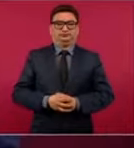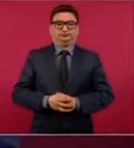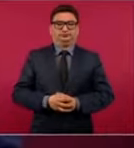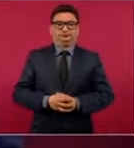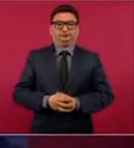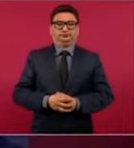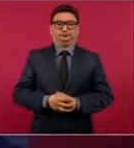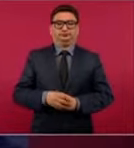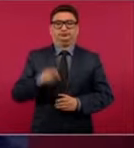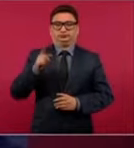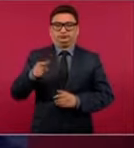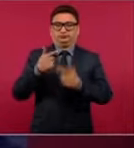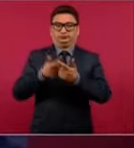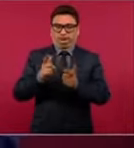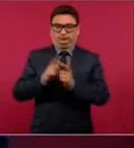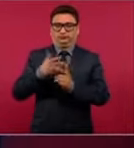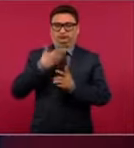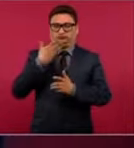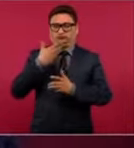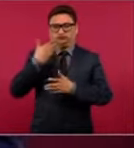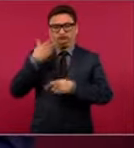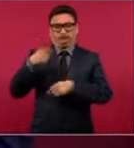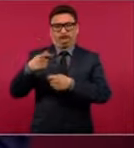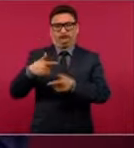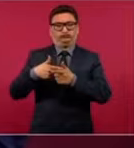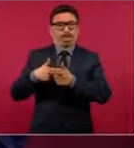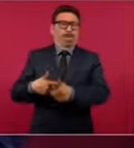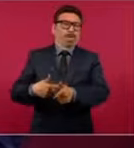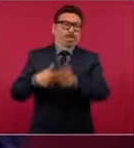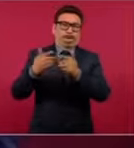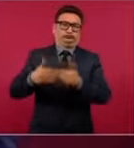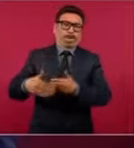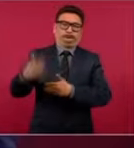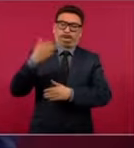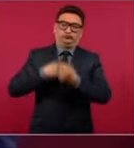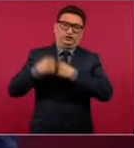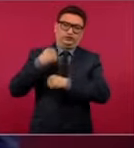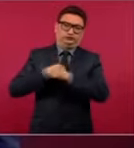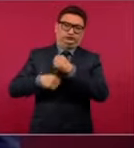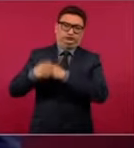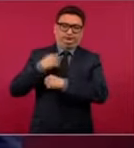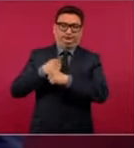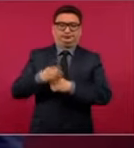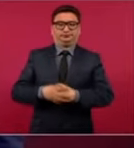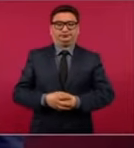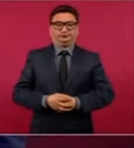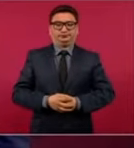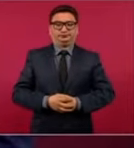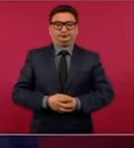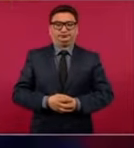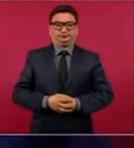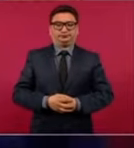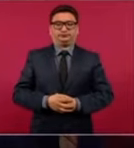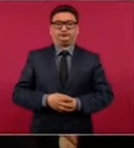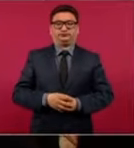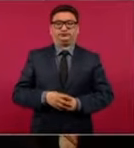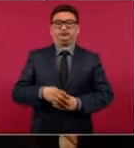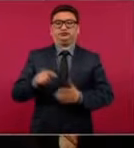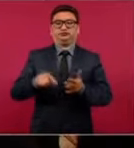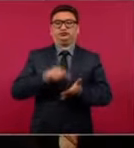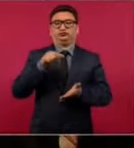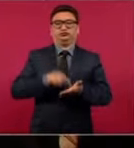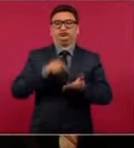una militancia conservadora de tiempo atrás, son como esos lugares